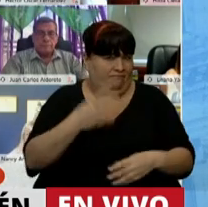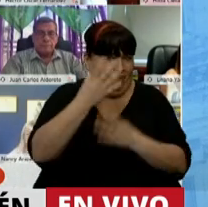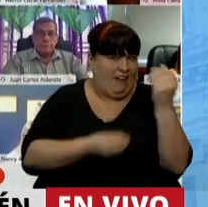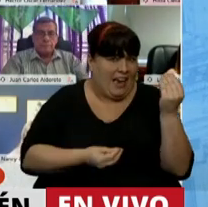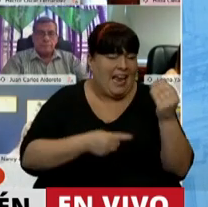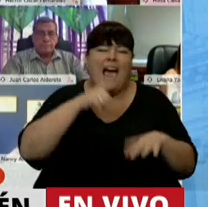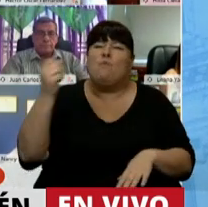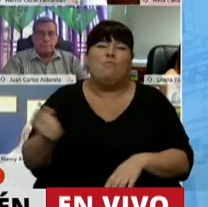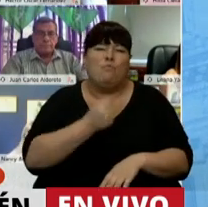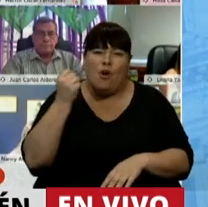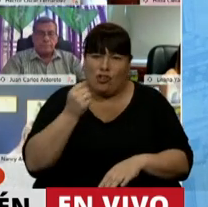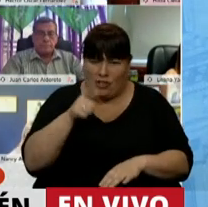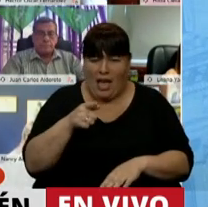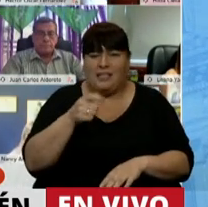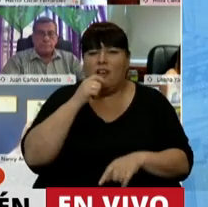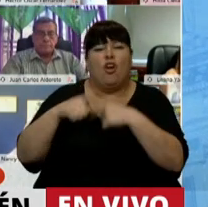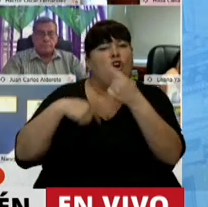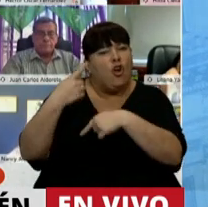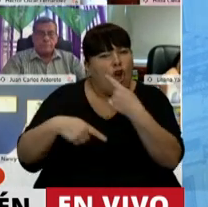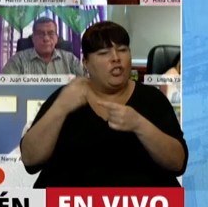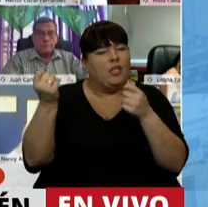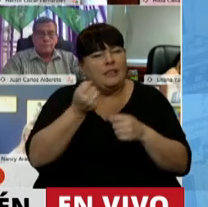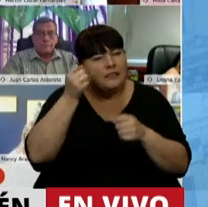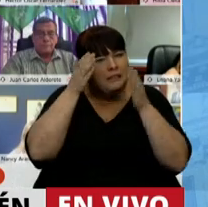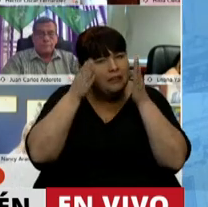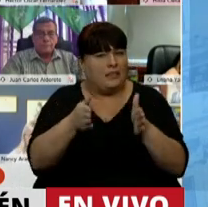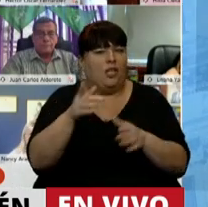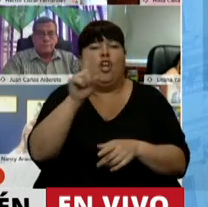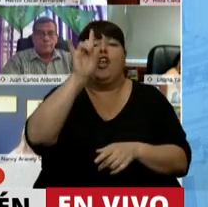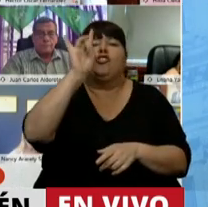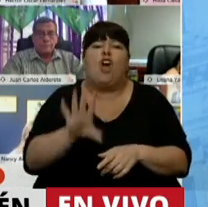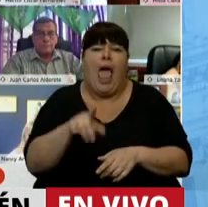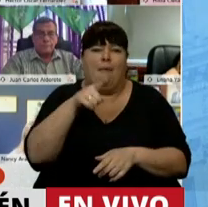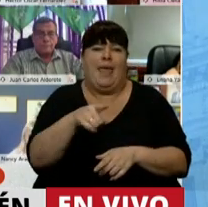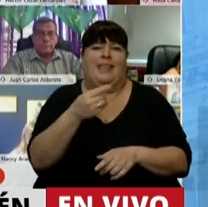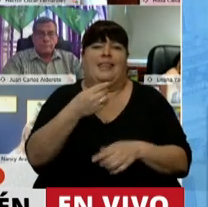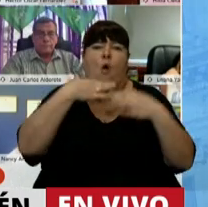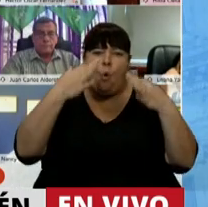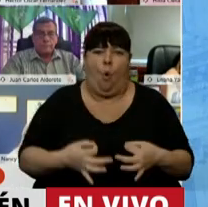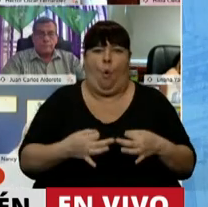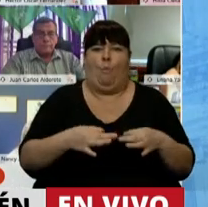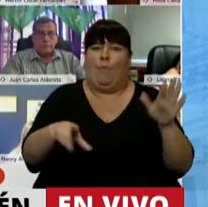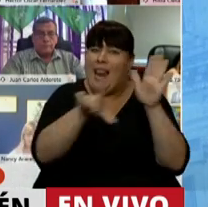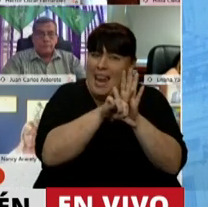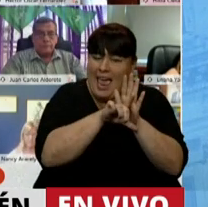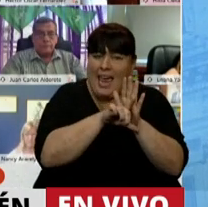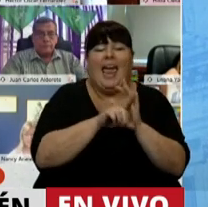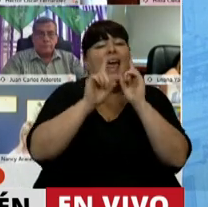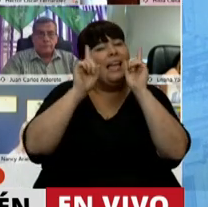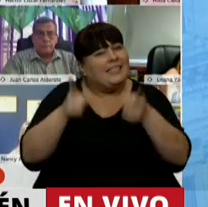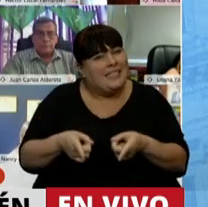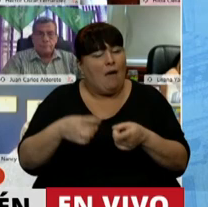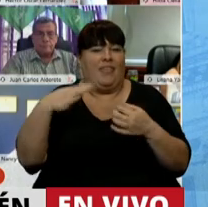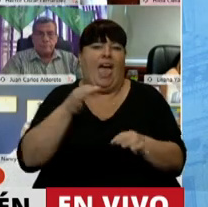vital importancia que sigamos haciendo hincapié, no solo en la aplicación efectiva de las leyes, sino